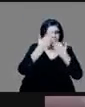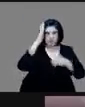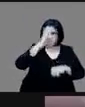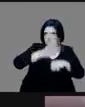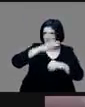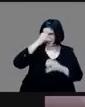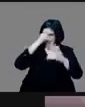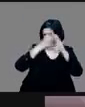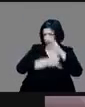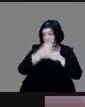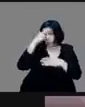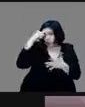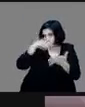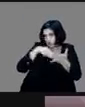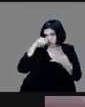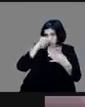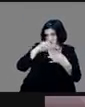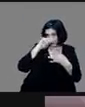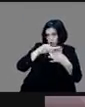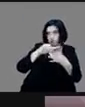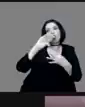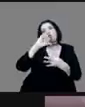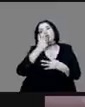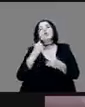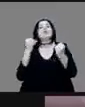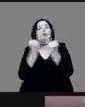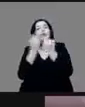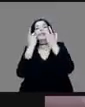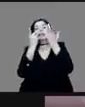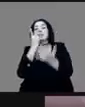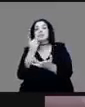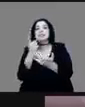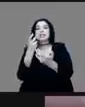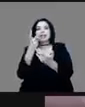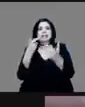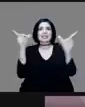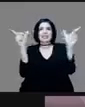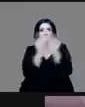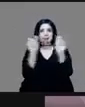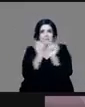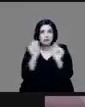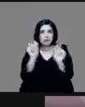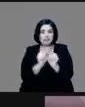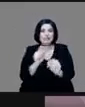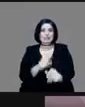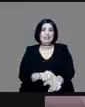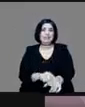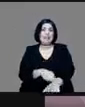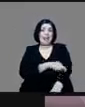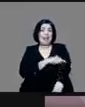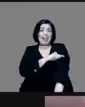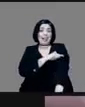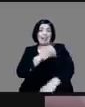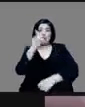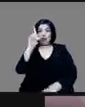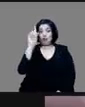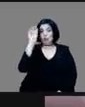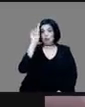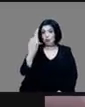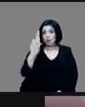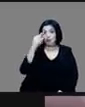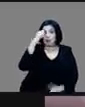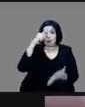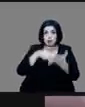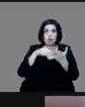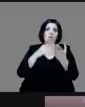doctor. También, por otro lado, quiero comentarles que la semblanza tan extensa del doctor, creo que la mayoría de